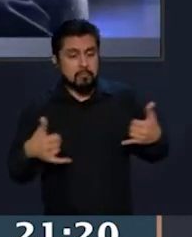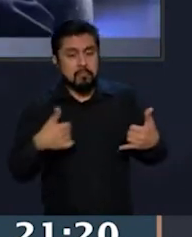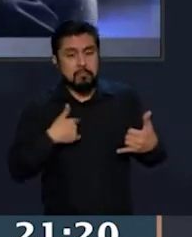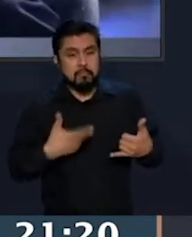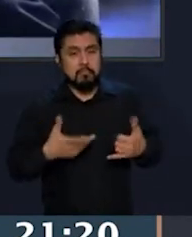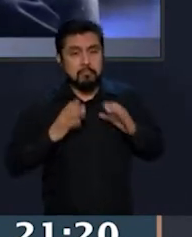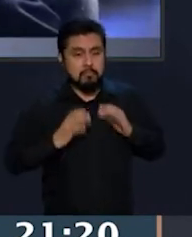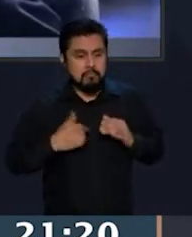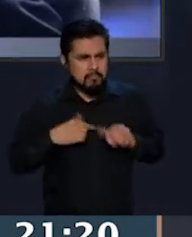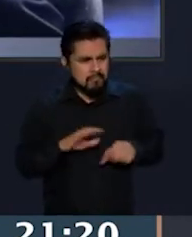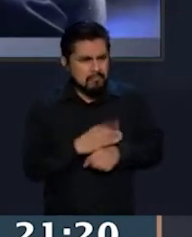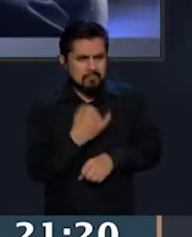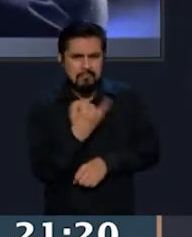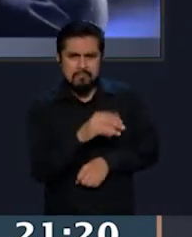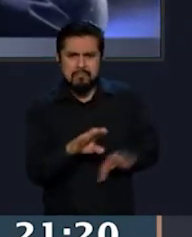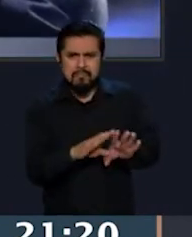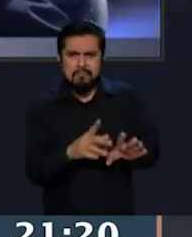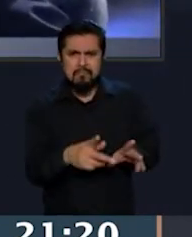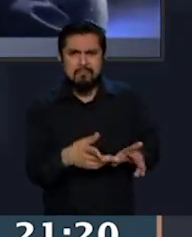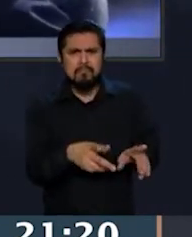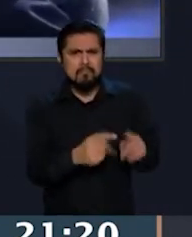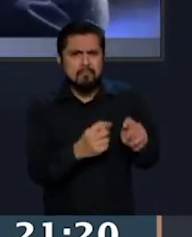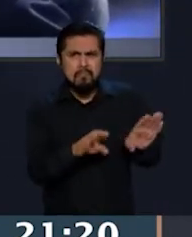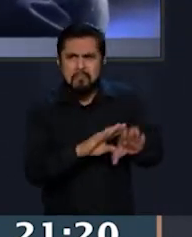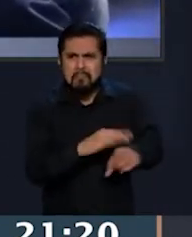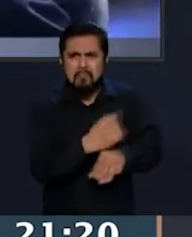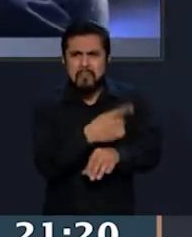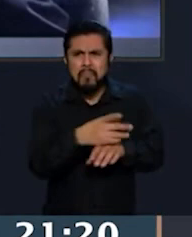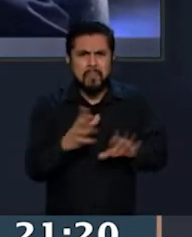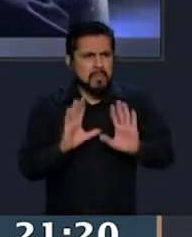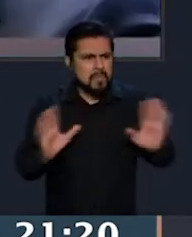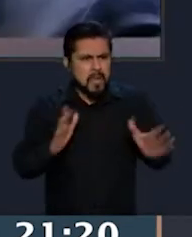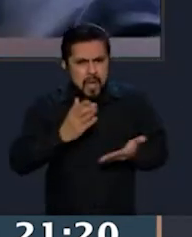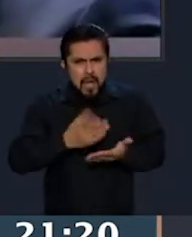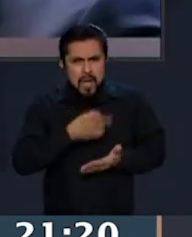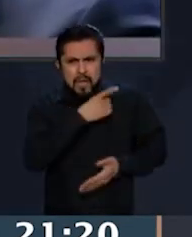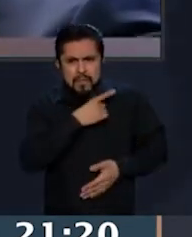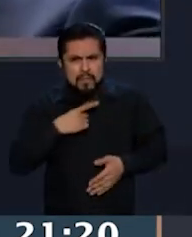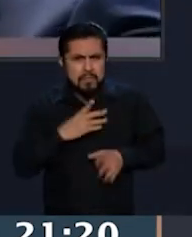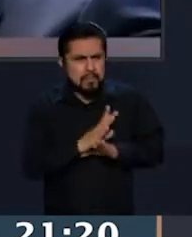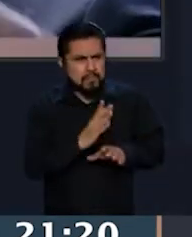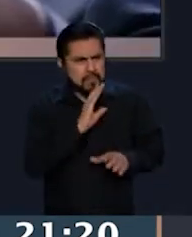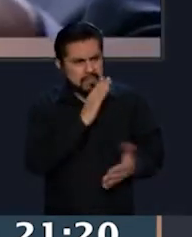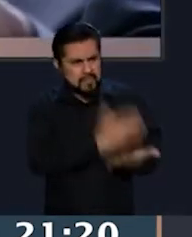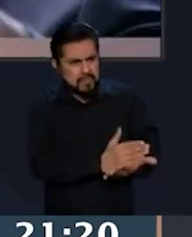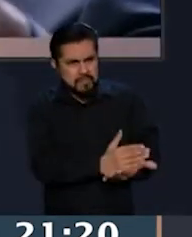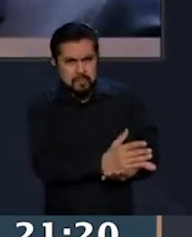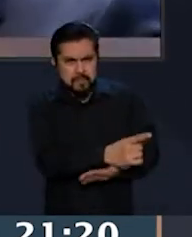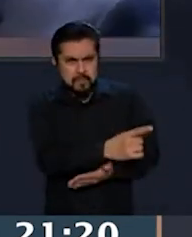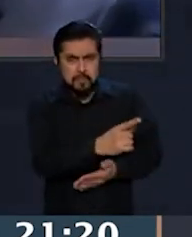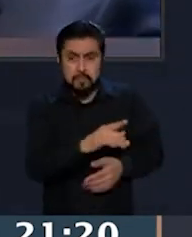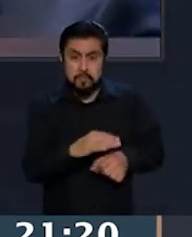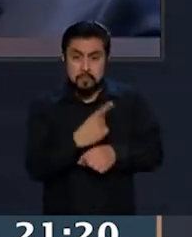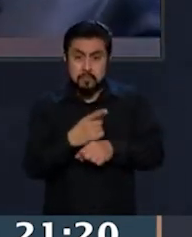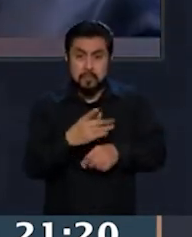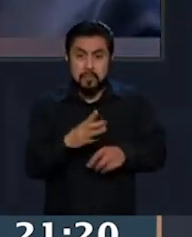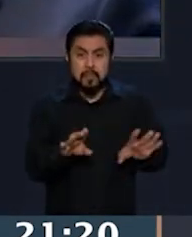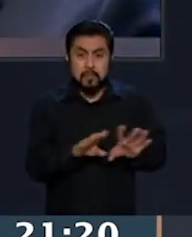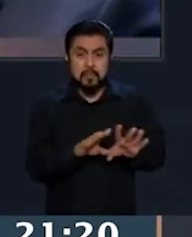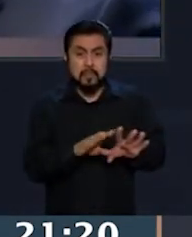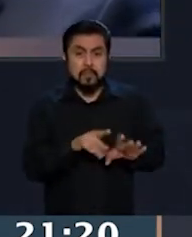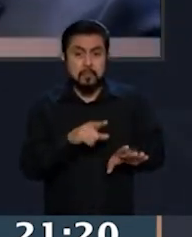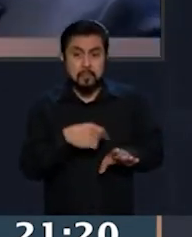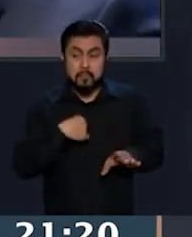Y dos, pues, a que deje de expresarse con esta violencia. Es decir, no es un ataque a la libertad de expresión.